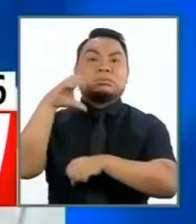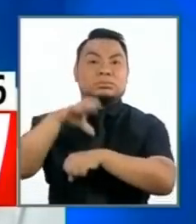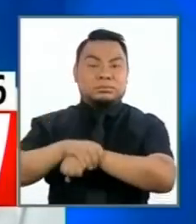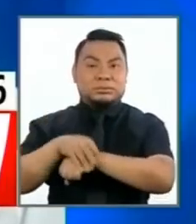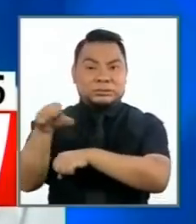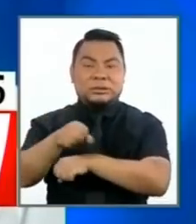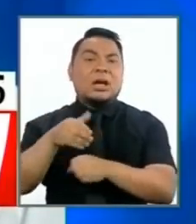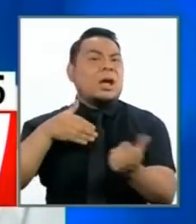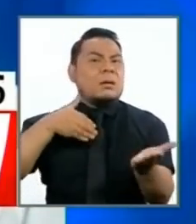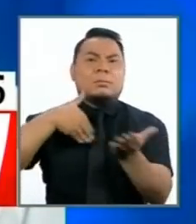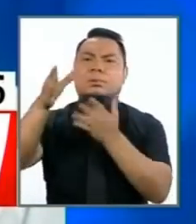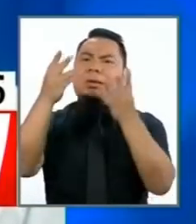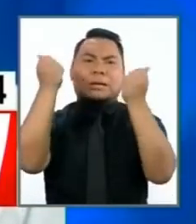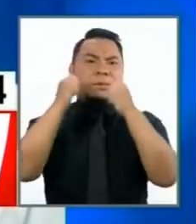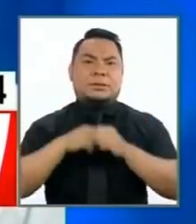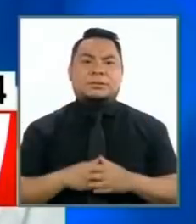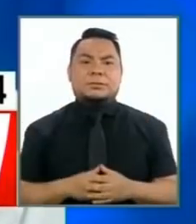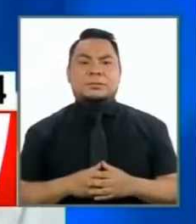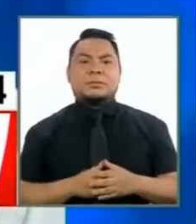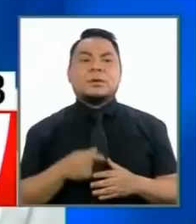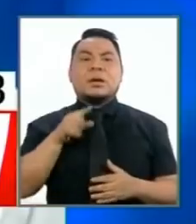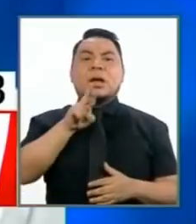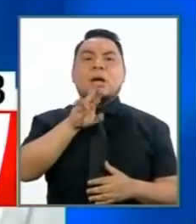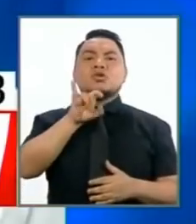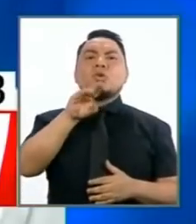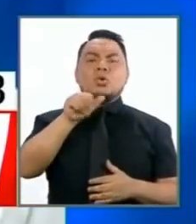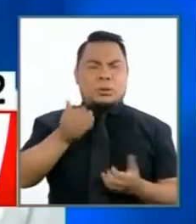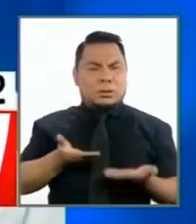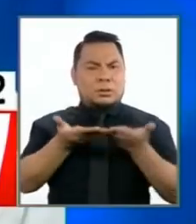expulsión inmediata muy